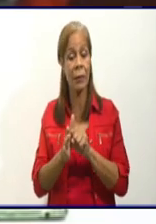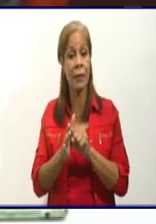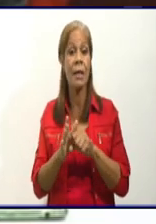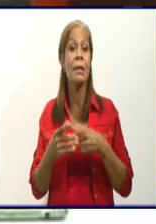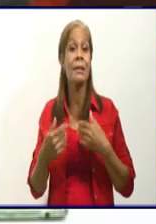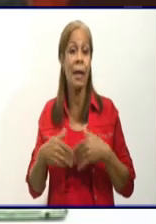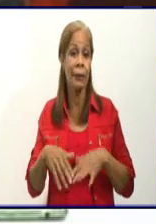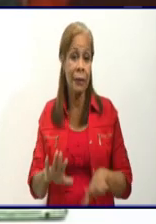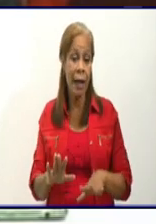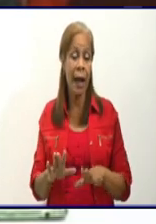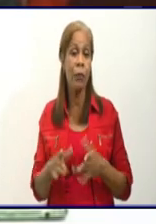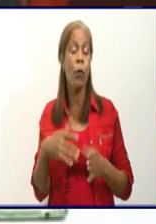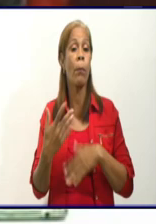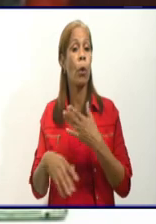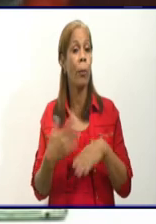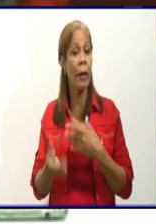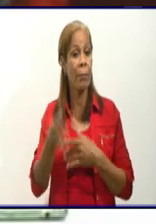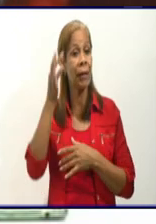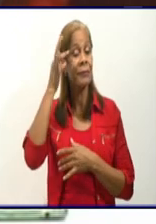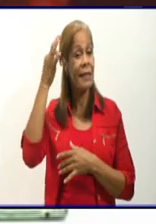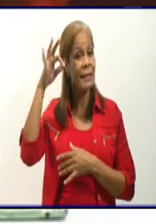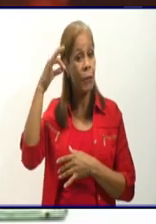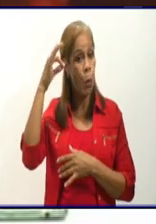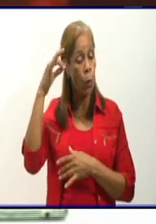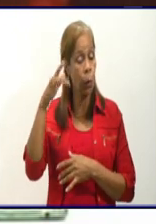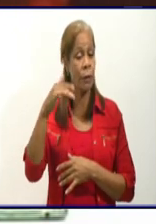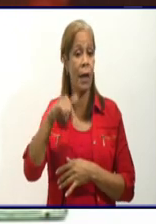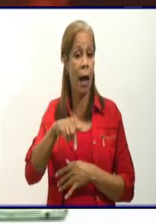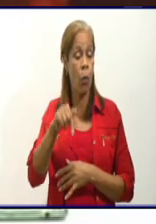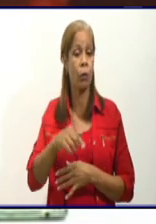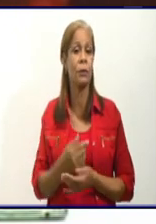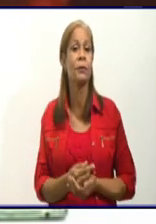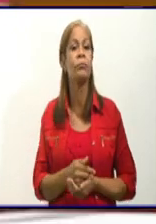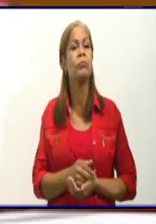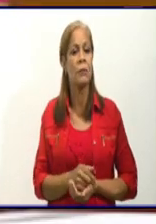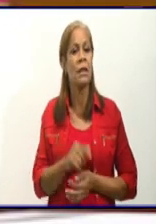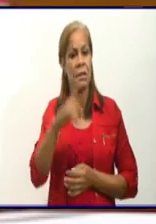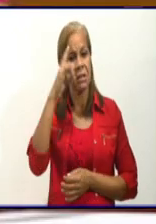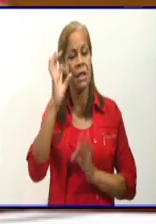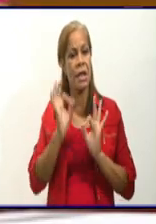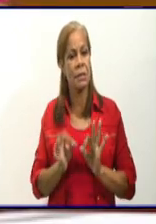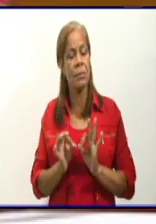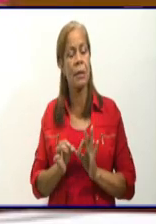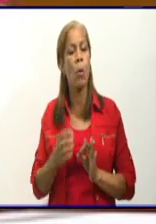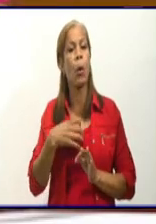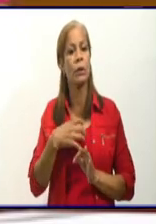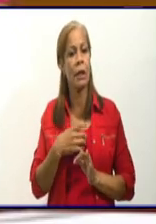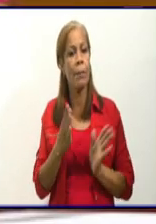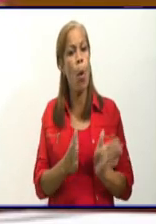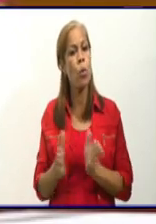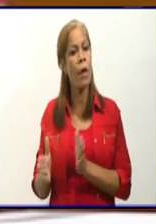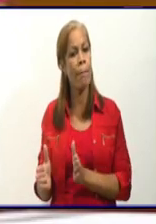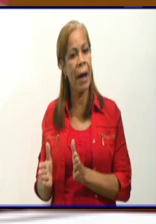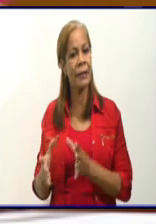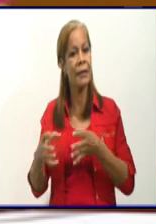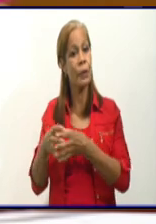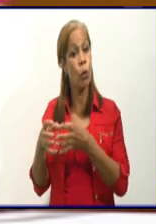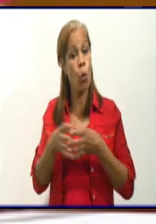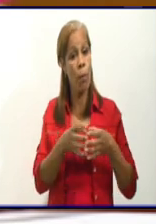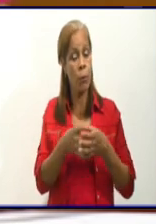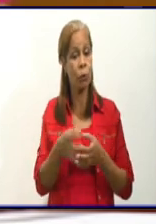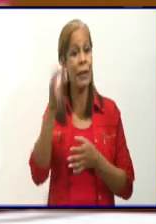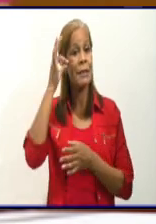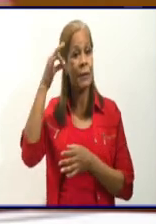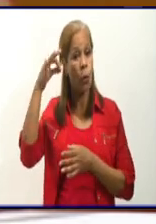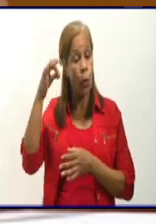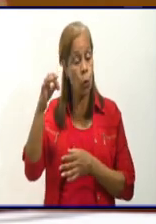secuelas. Es una de las secuelas de la enfermedad también, ¿verdad? Así es, hoy tenemos una parte importante de psicólogos trabajando directamente en centros de aislamiento, la